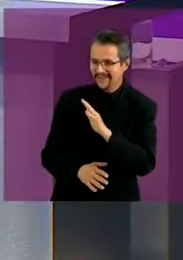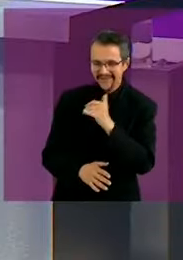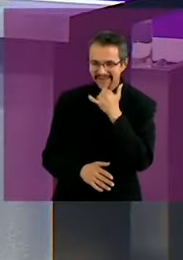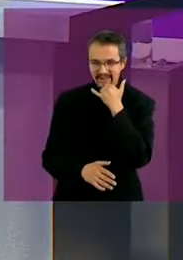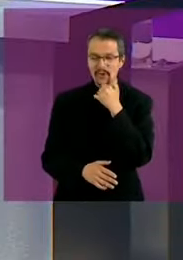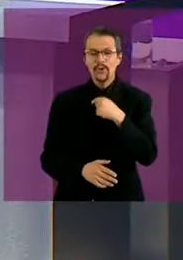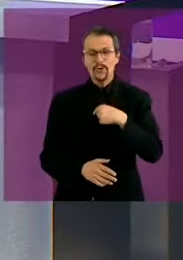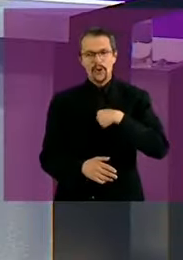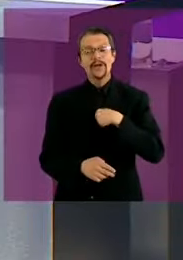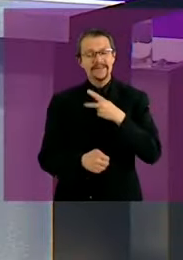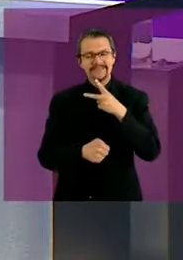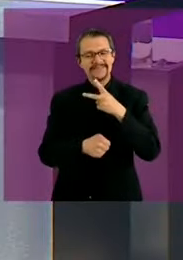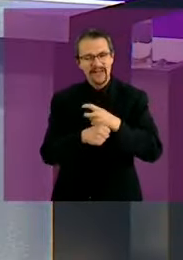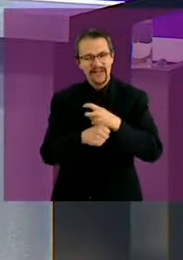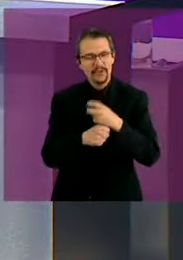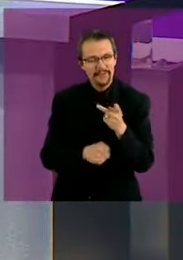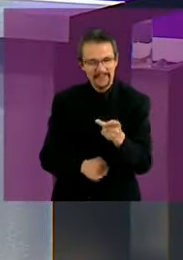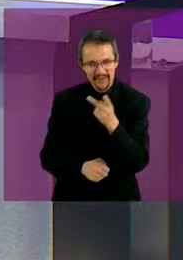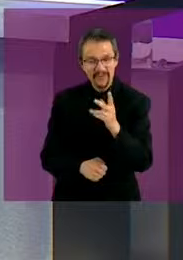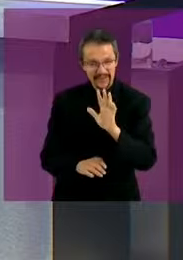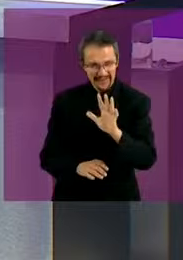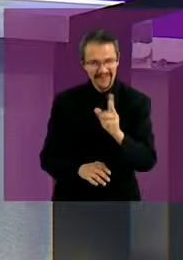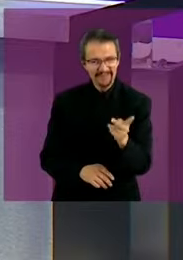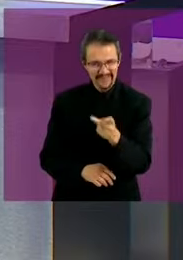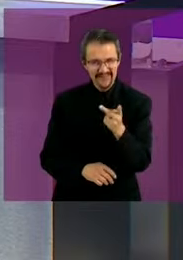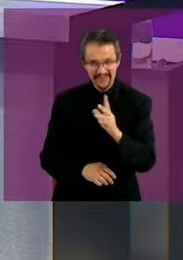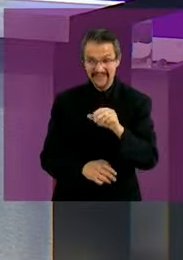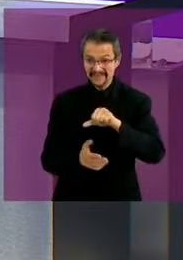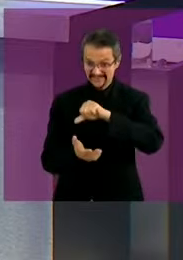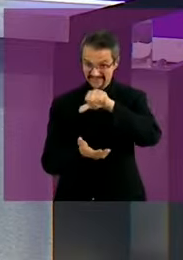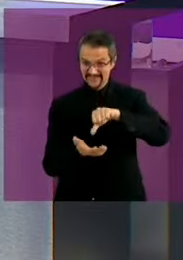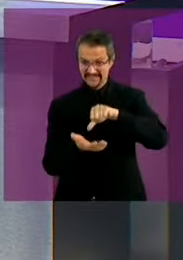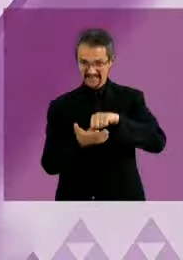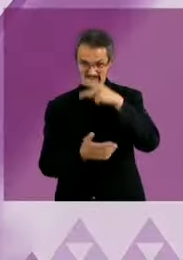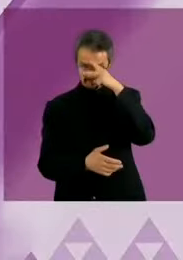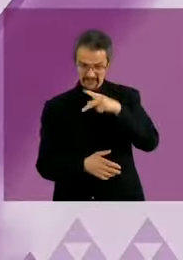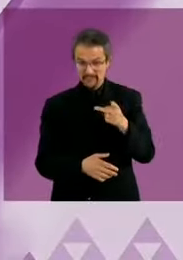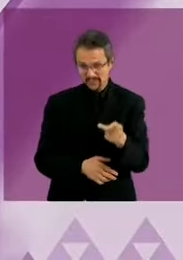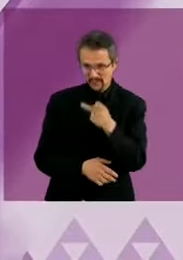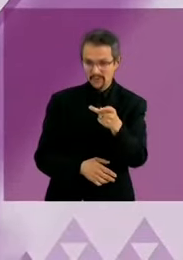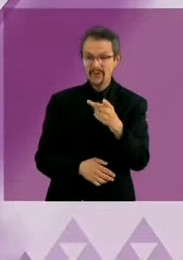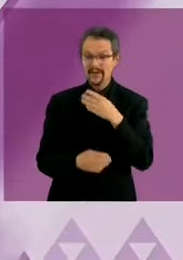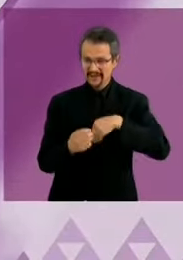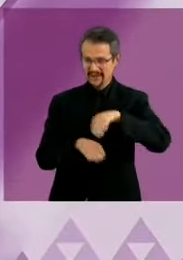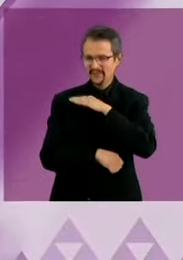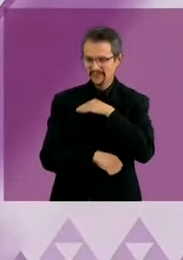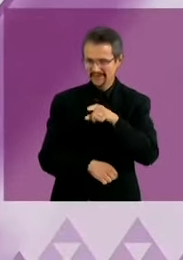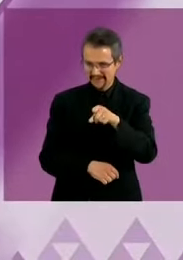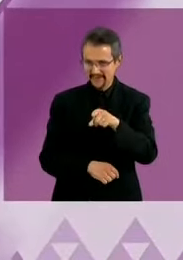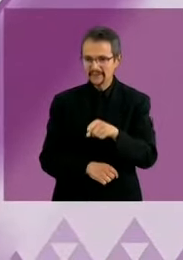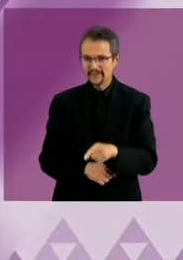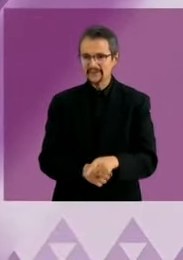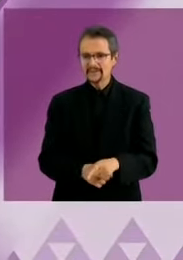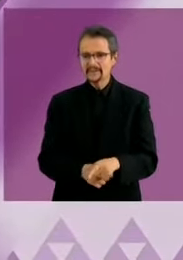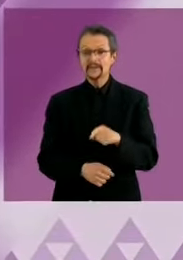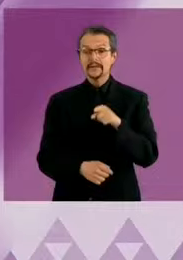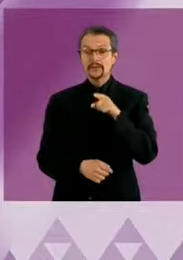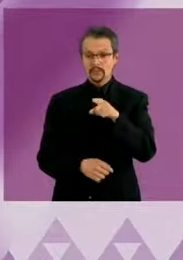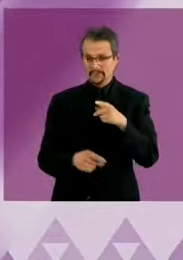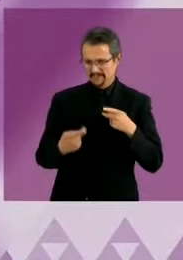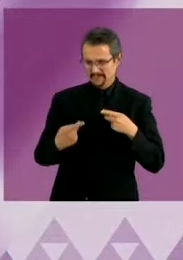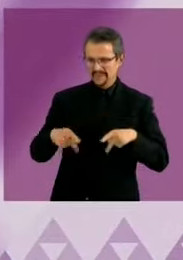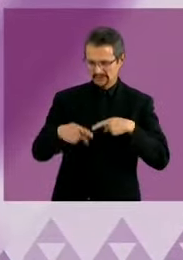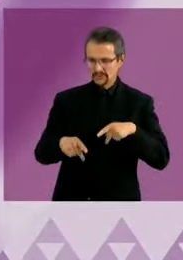vamos con la segunda pregunta vamos con la pregunta del centro del país candidata Claudia Sheinbaum ante la situación vulnerable de los migrantes en